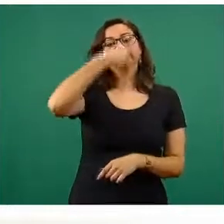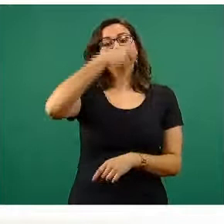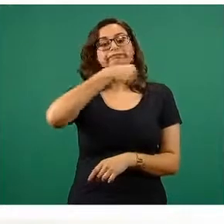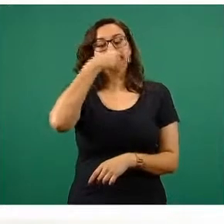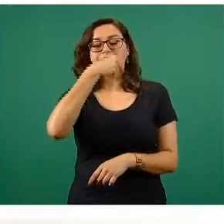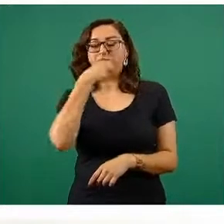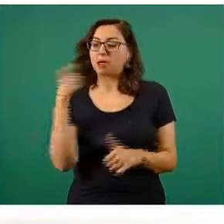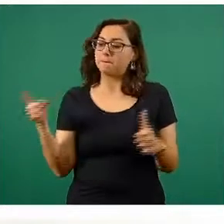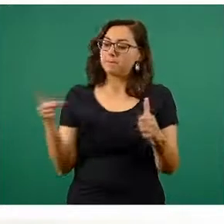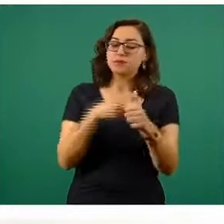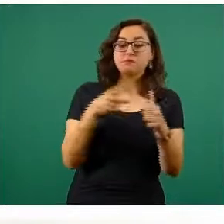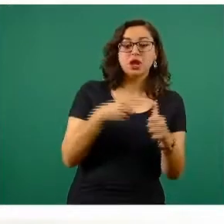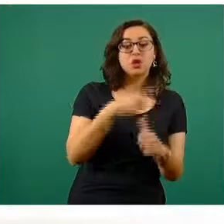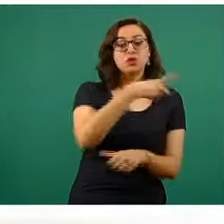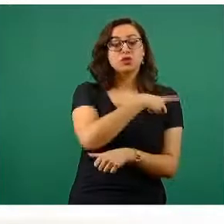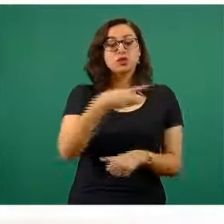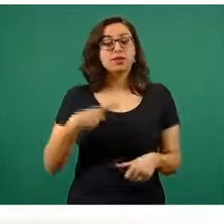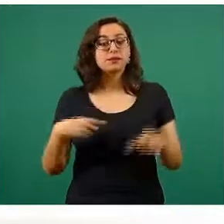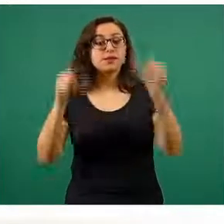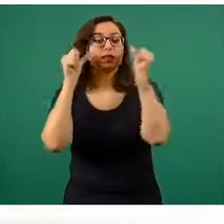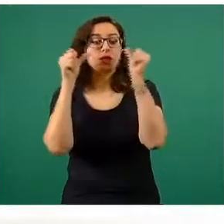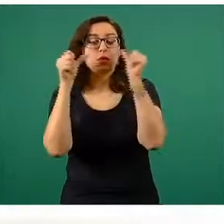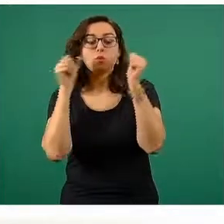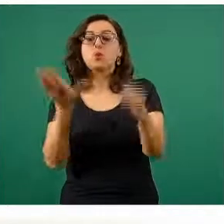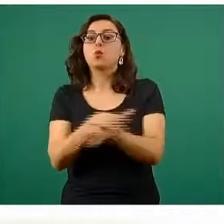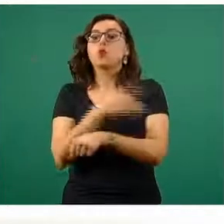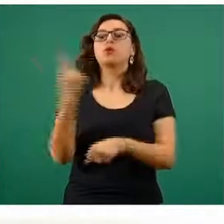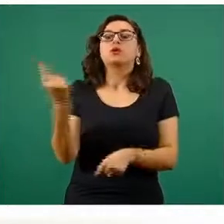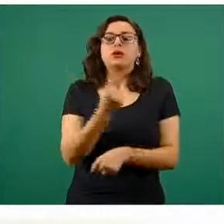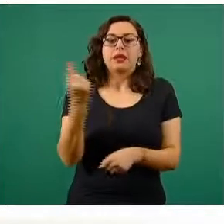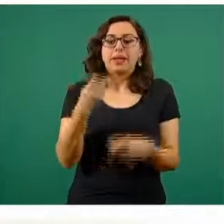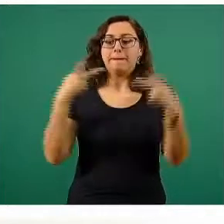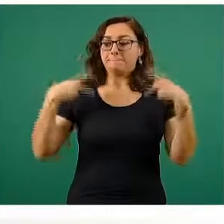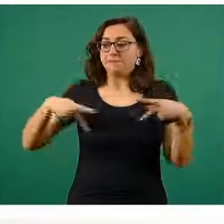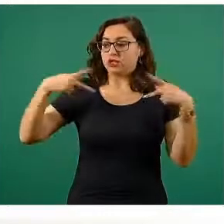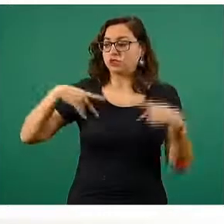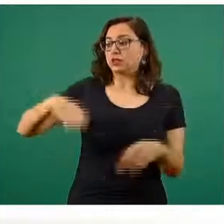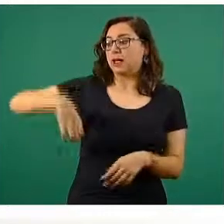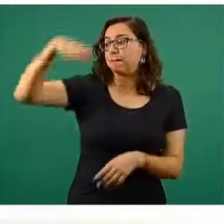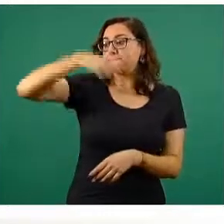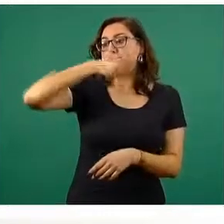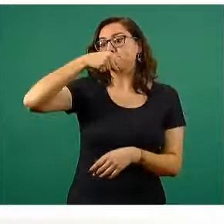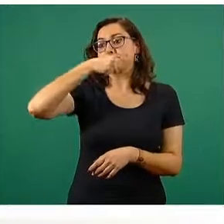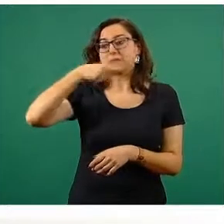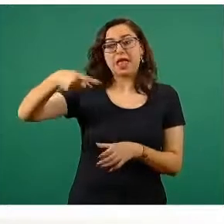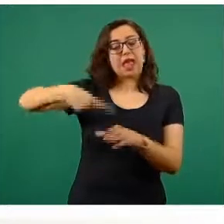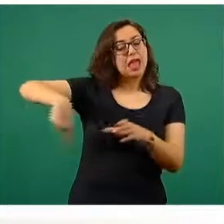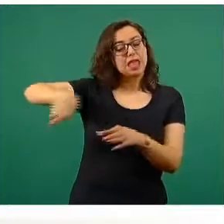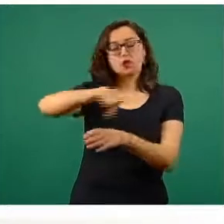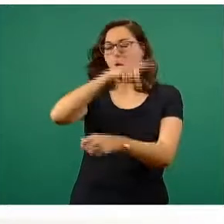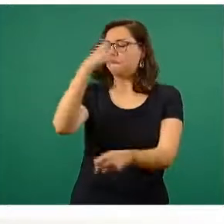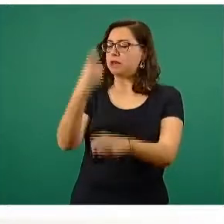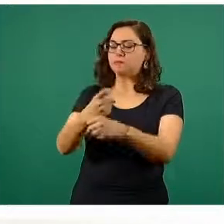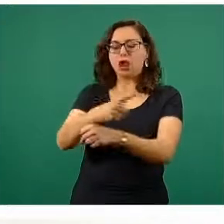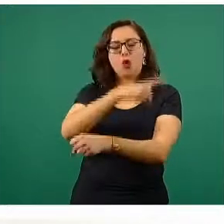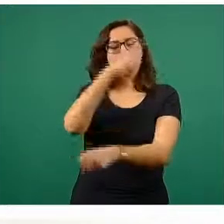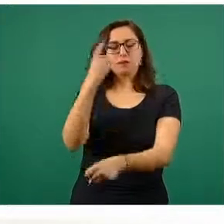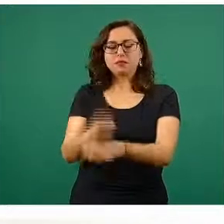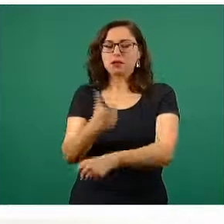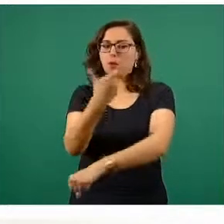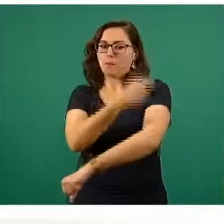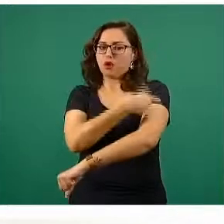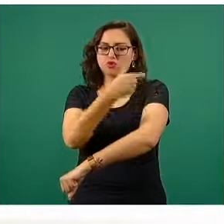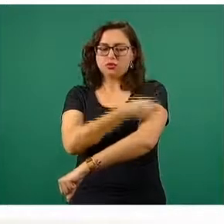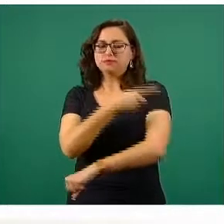Vacunas, las personas adultas mayores deben de ser las primeramente priorizadas. En